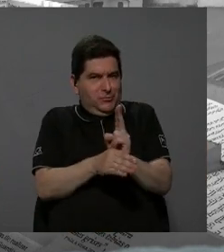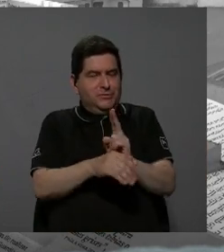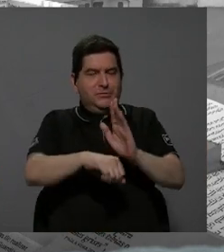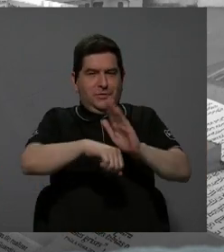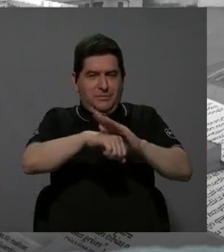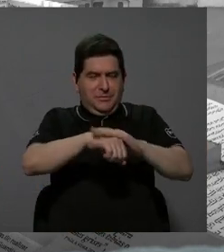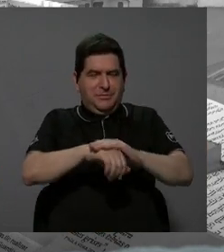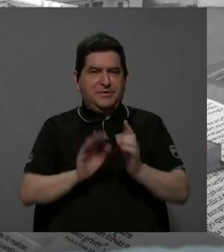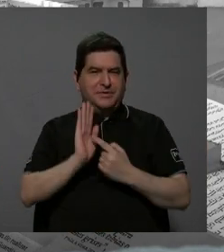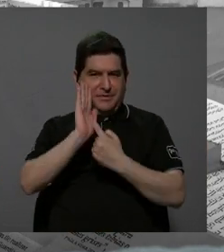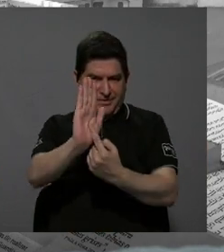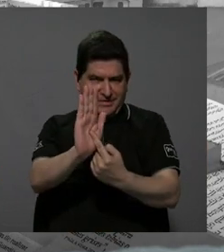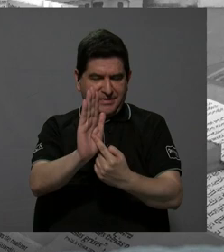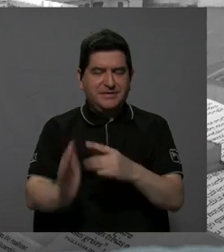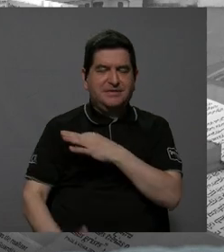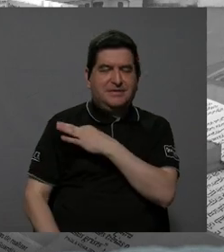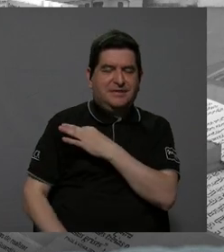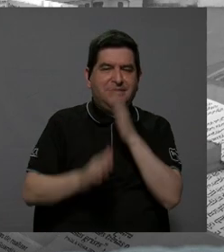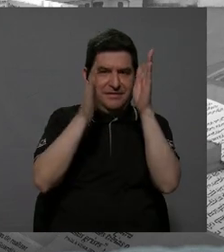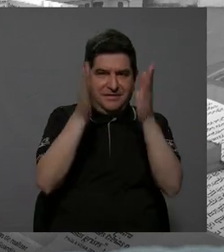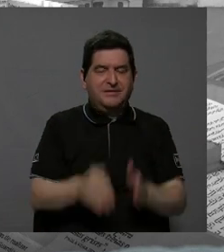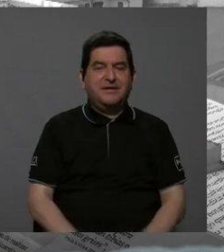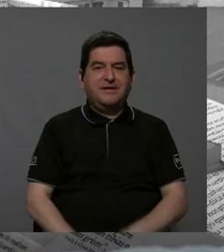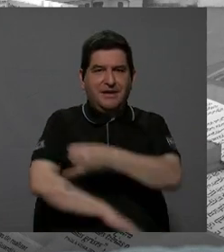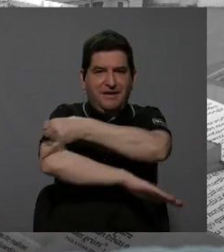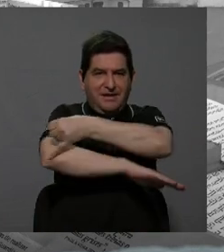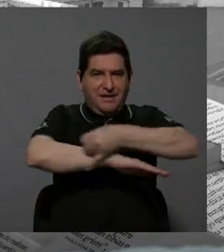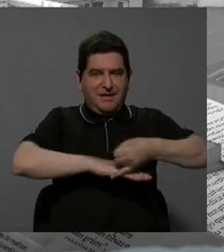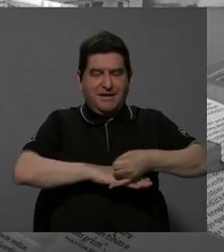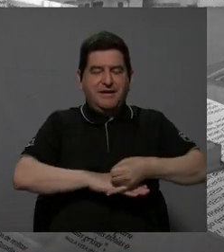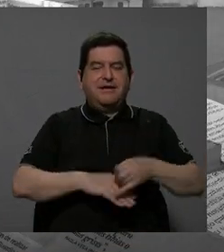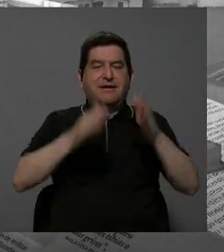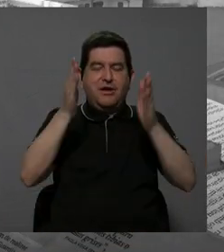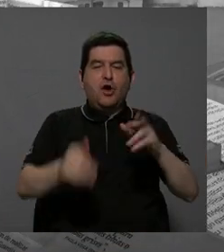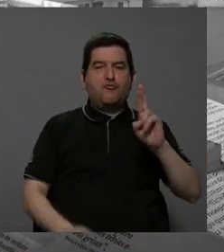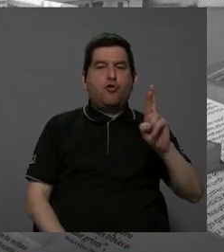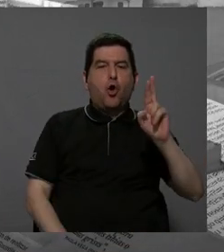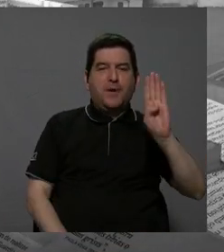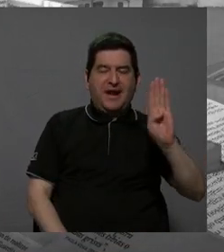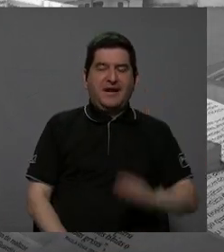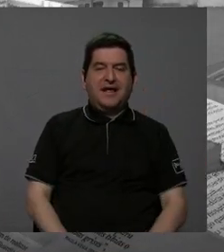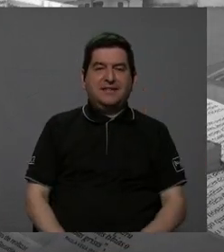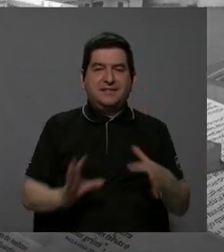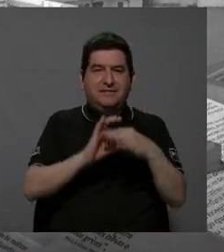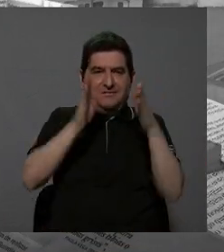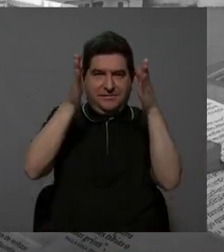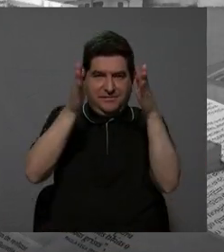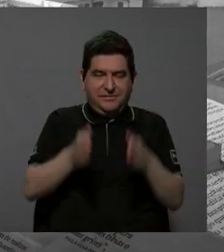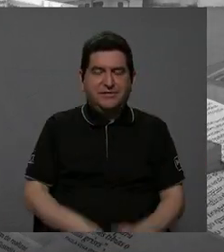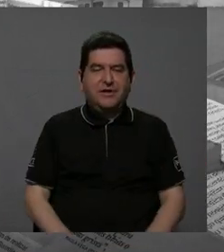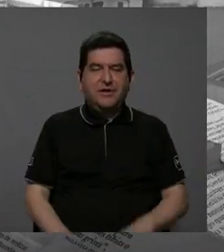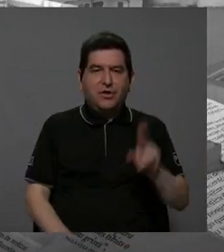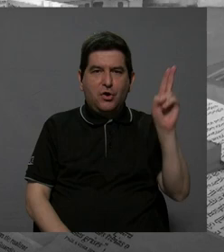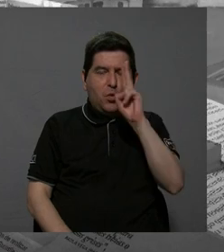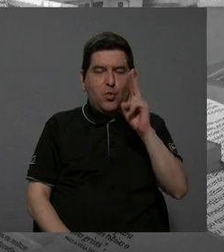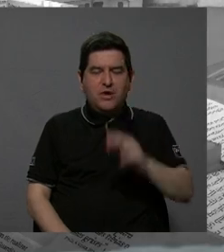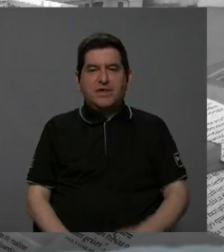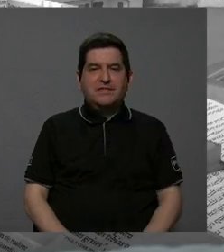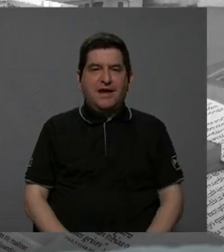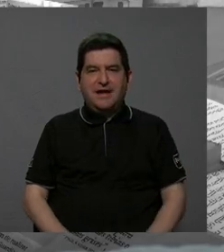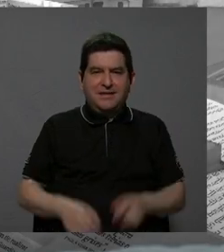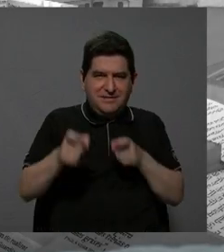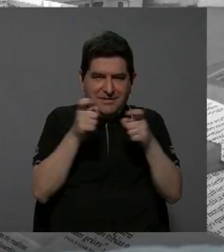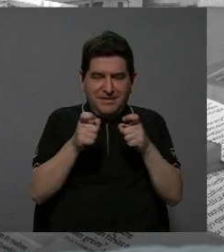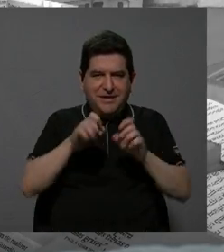déjenme presentarles nuestros invitados, el ingeniero Roy Barrantes, quien es el coordinador de la unidad de gestión